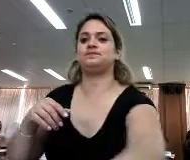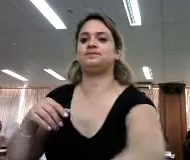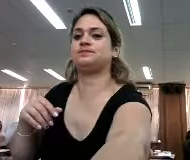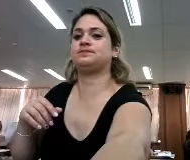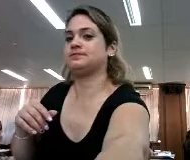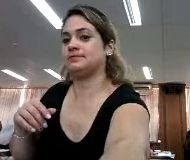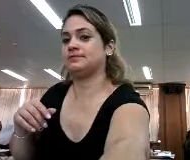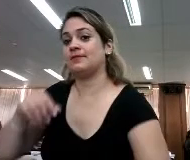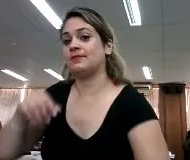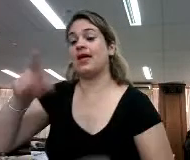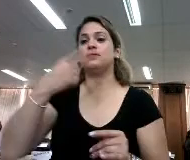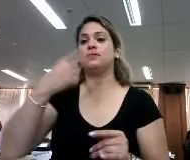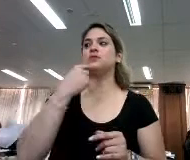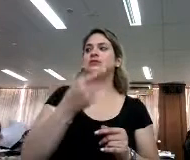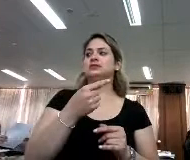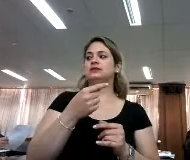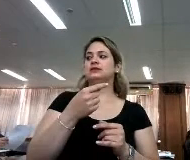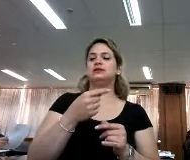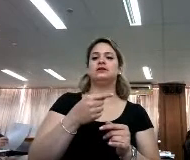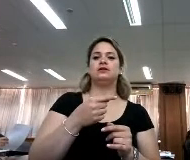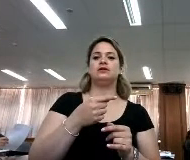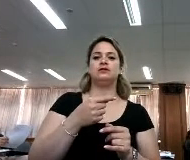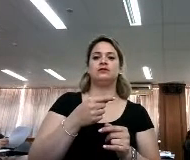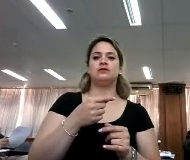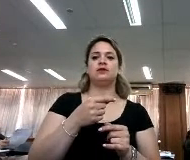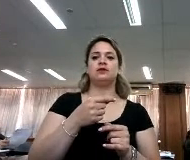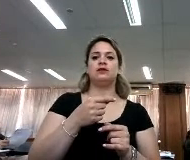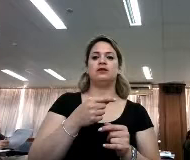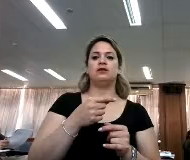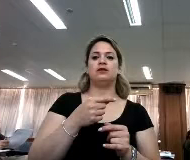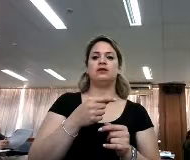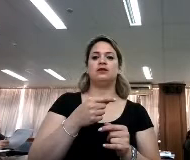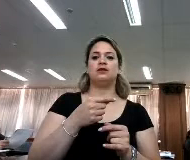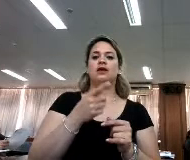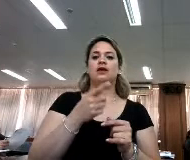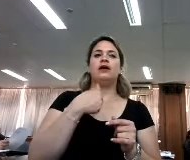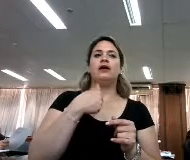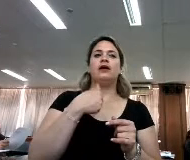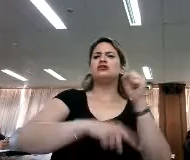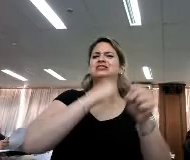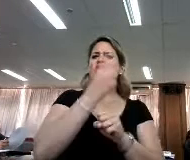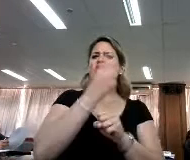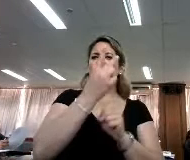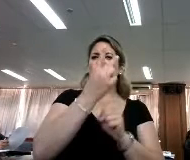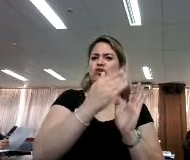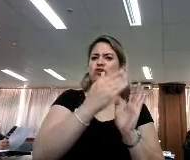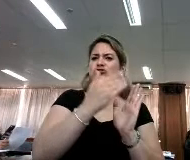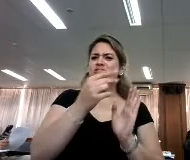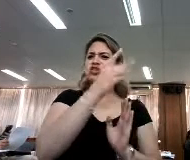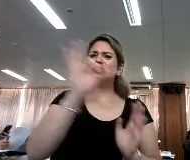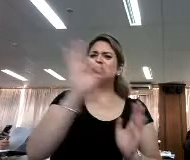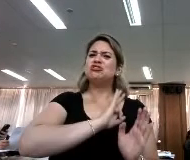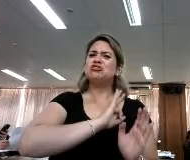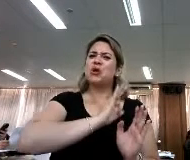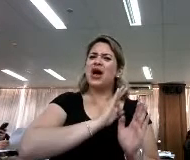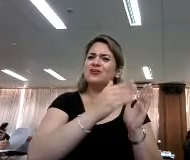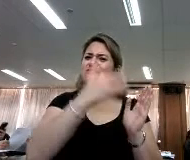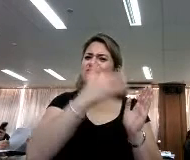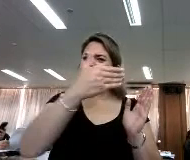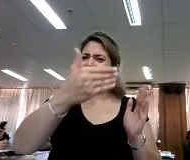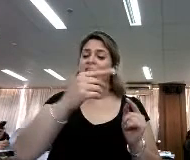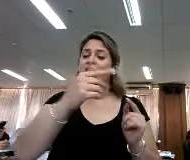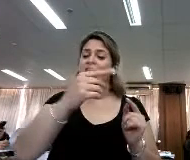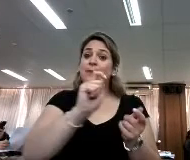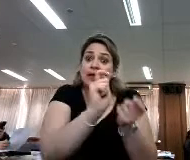contar esta tarde, dijo que el aceptar la imprenta costó dos siglos, o dos siglos después de que se reinventara, aceptó.